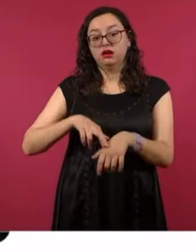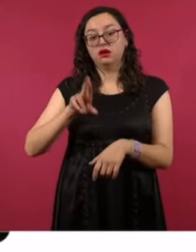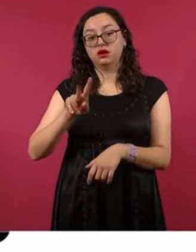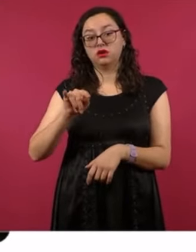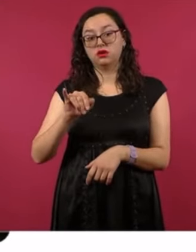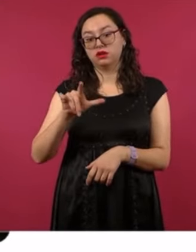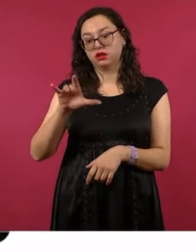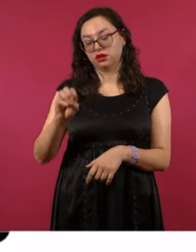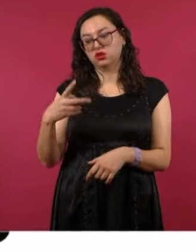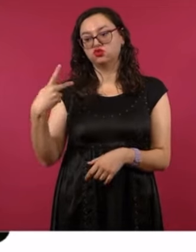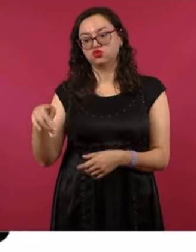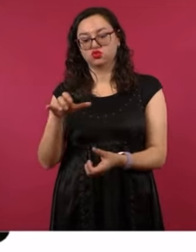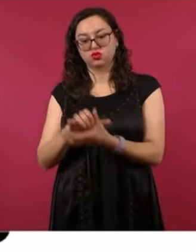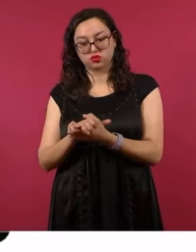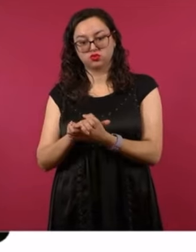Escandón,